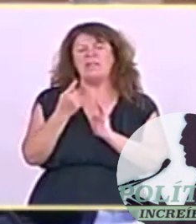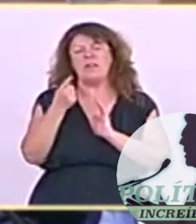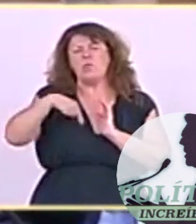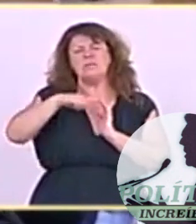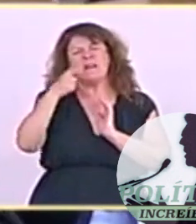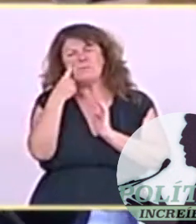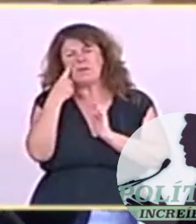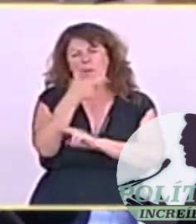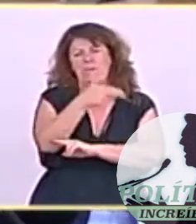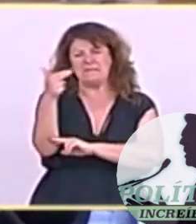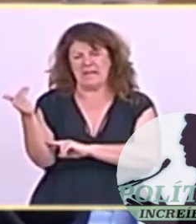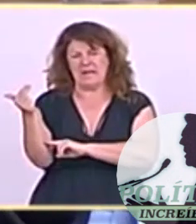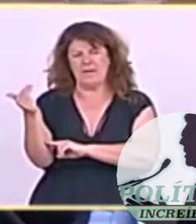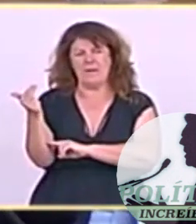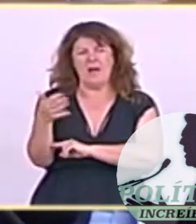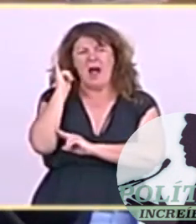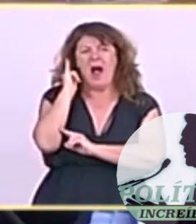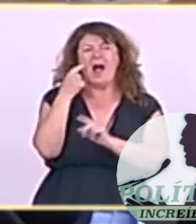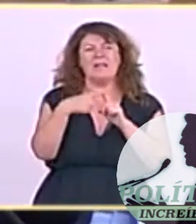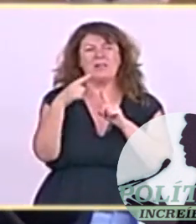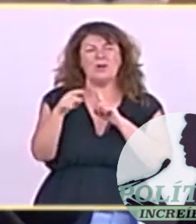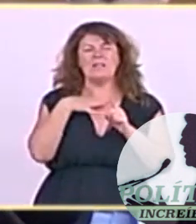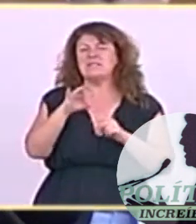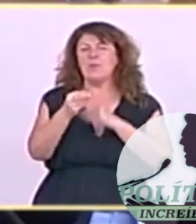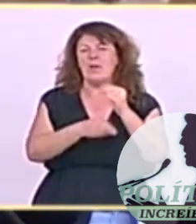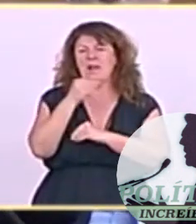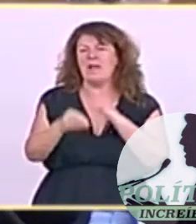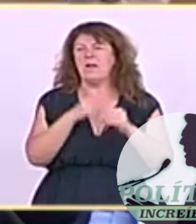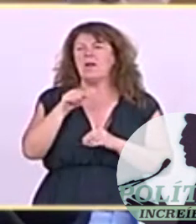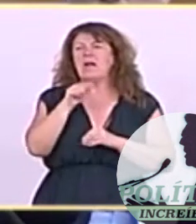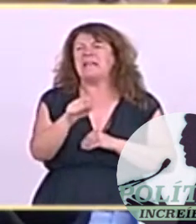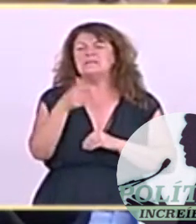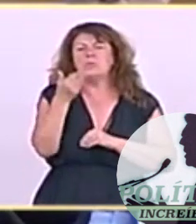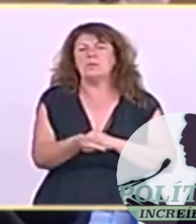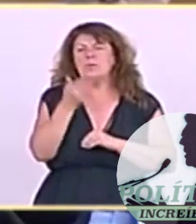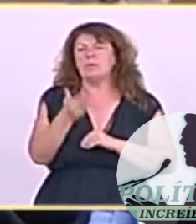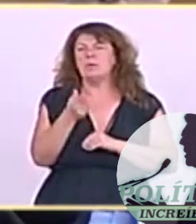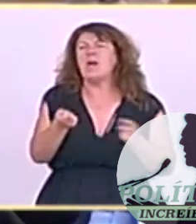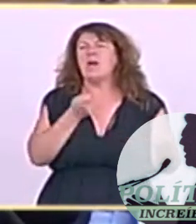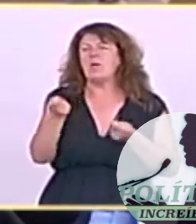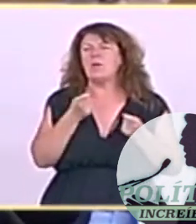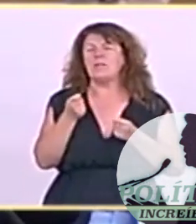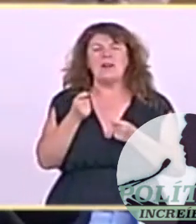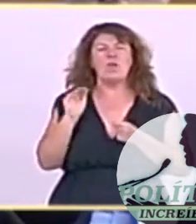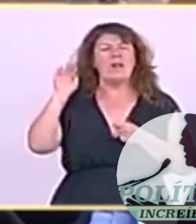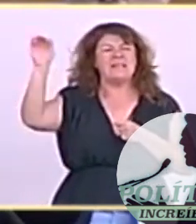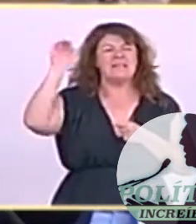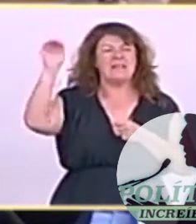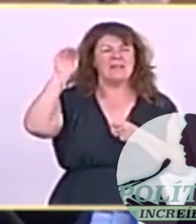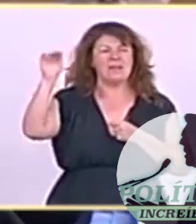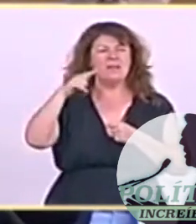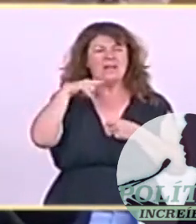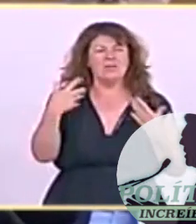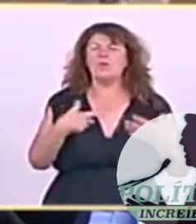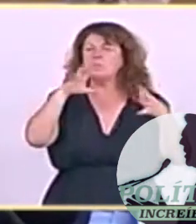pueden hacer, pero ahí es muy importante la coordinación internacional. Y, muy brevemente, como usted decía, la presidencia española